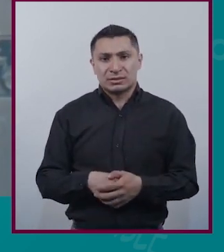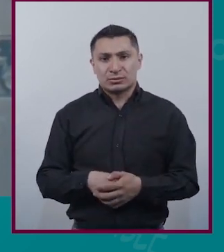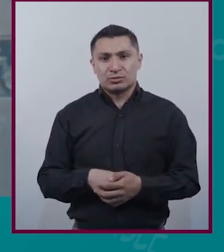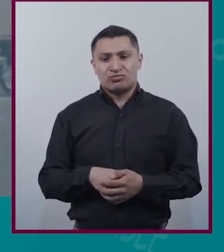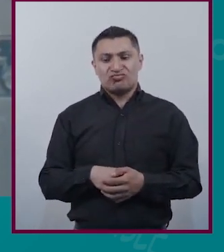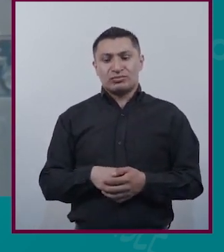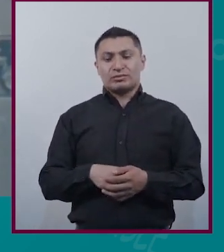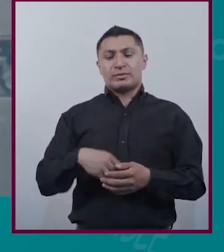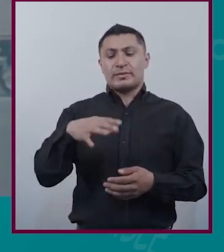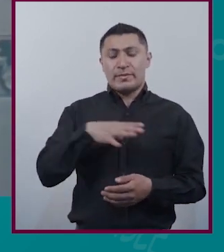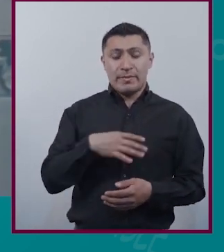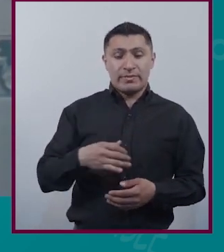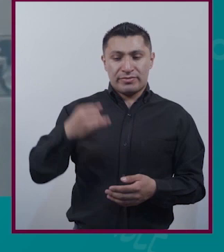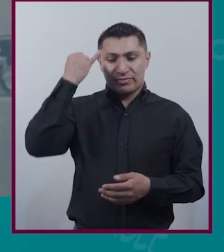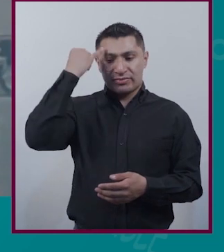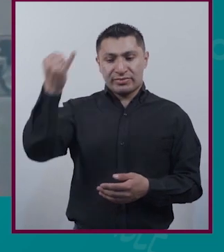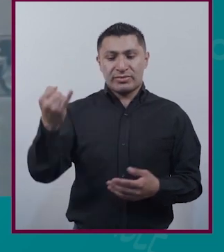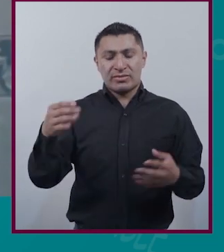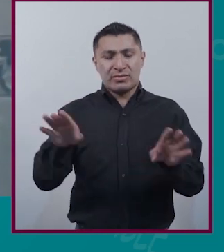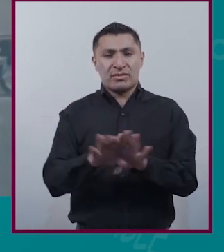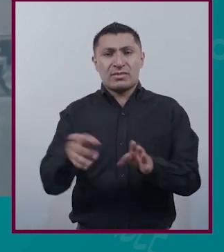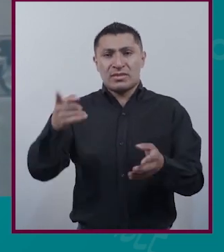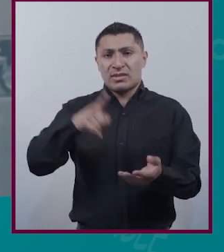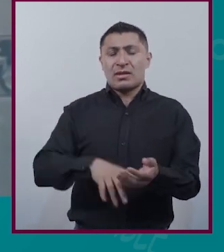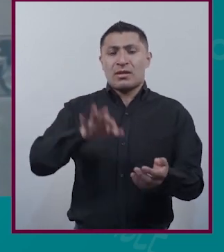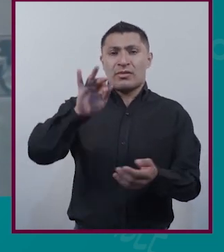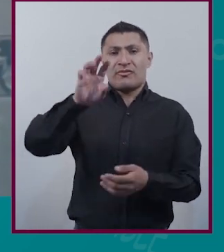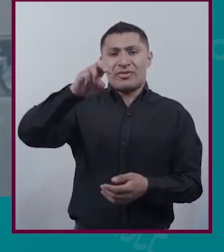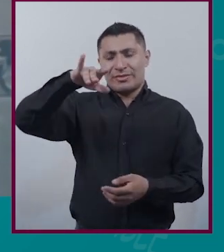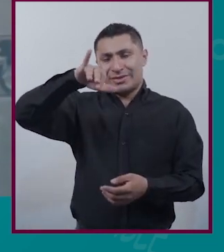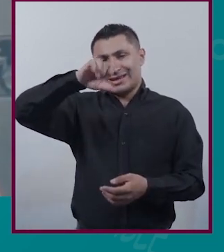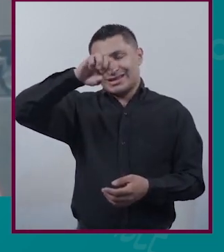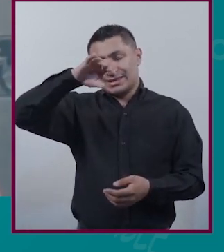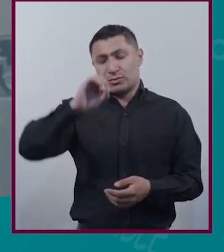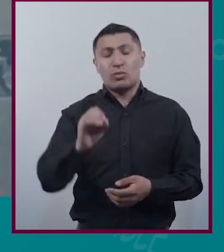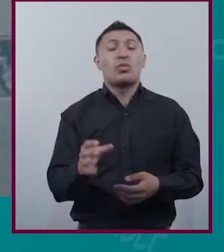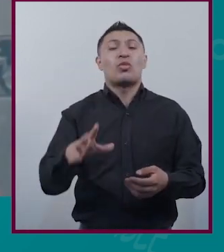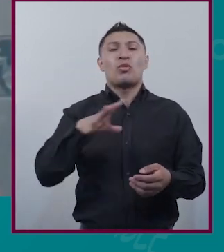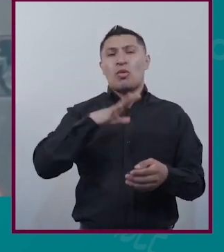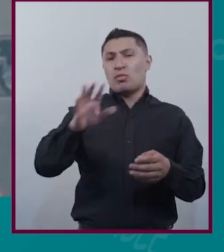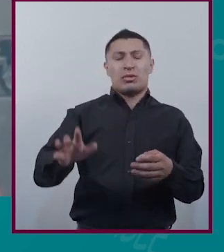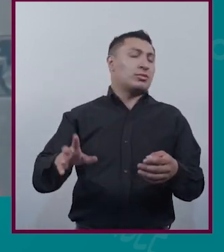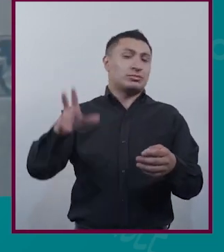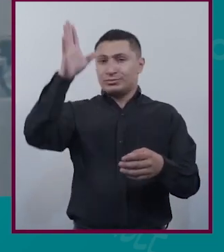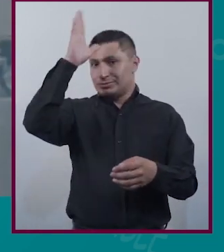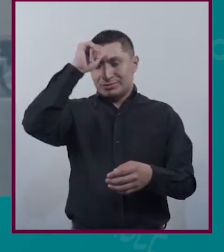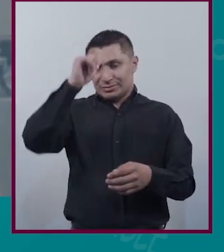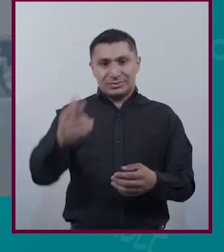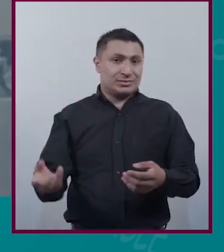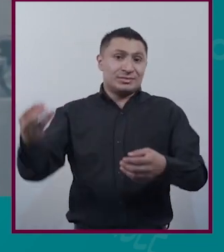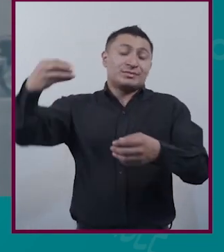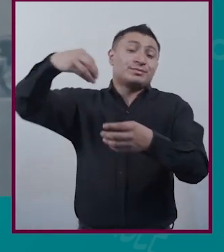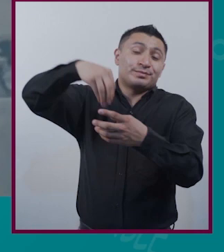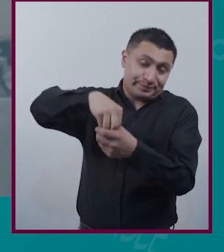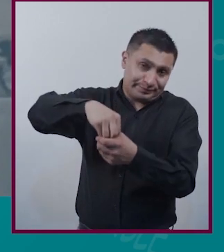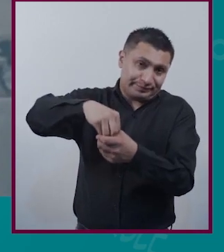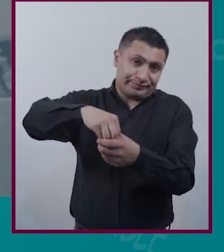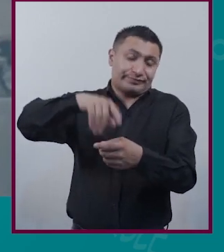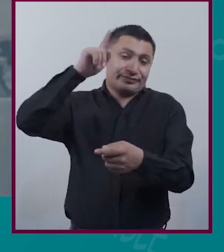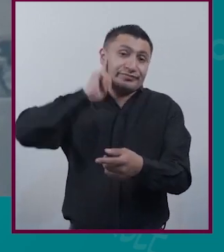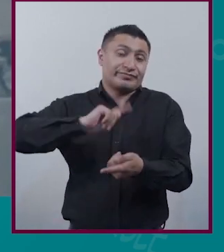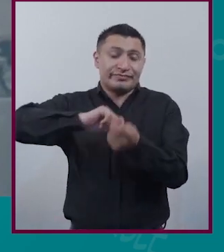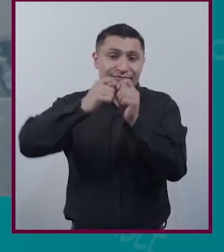Hay unas corrientes Dentro de los Feminismos Que se oponen A la inclusión De las mujeres Trans Dentro del movimiento